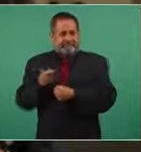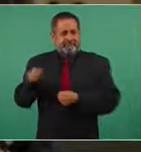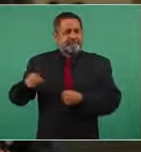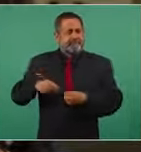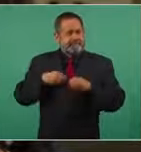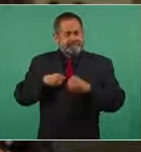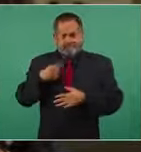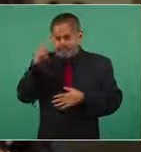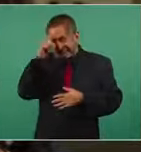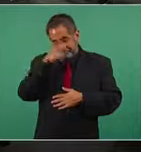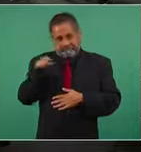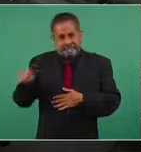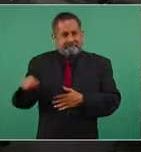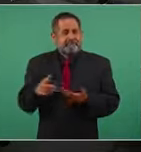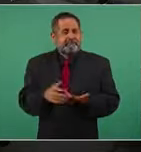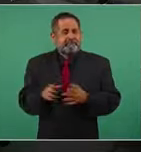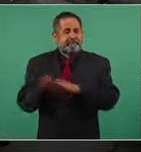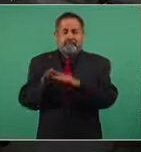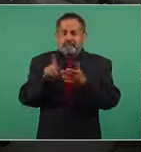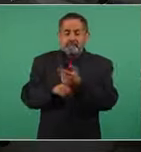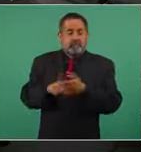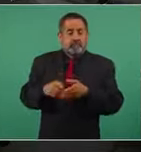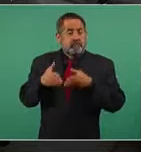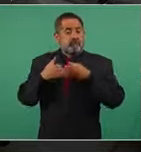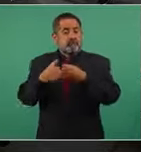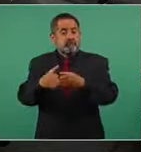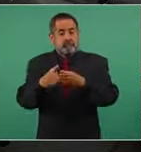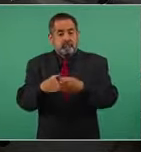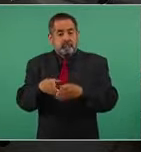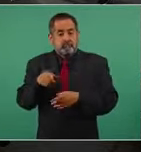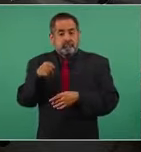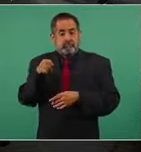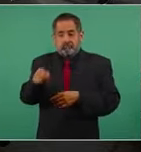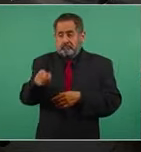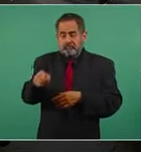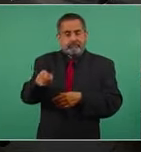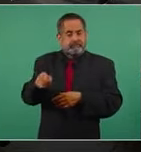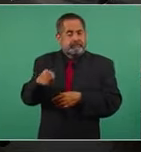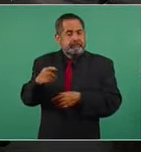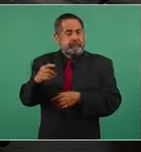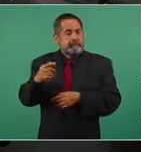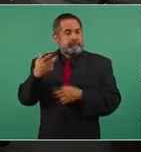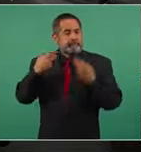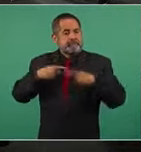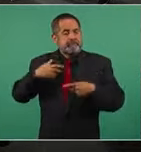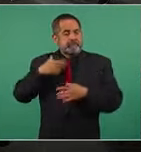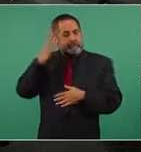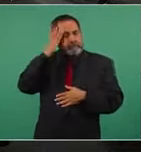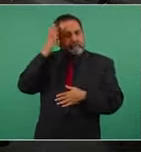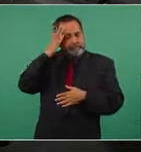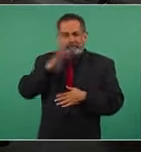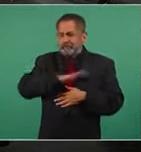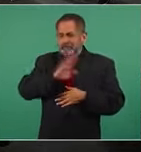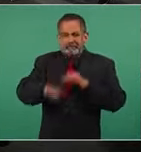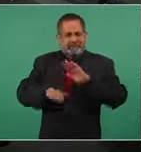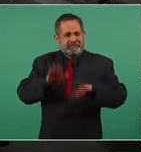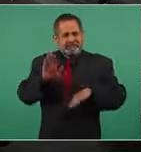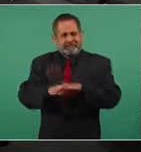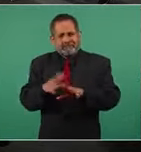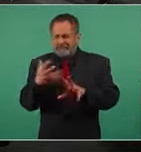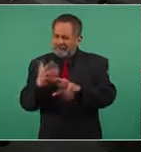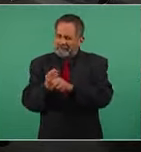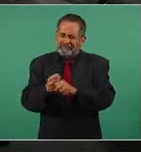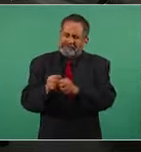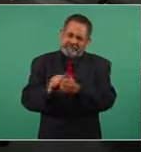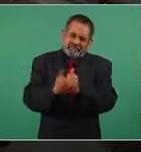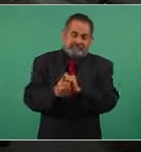vivieron ellos desde ver cómo reventaban los cráneos en el casco hasta ver cómo pues